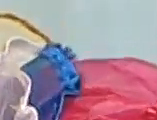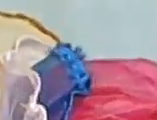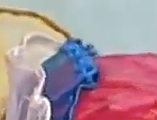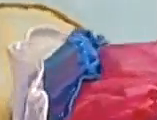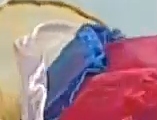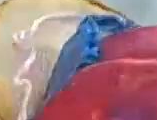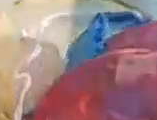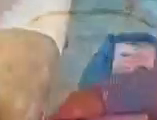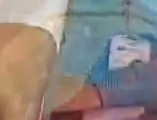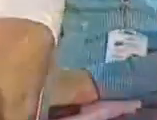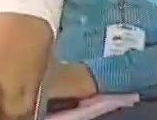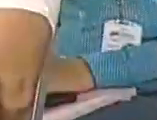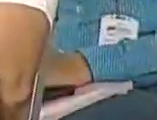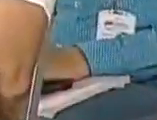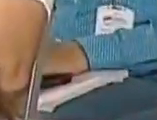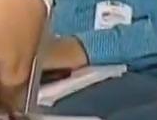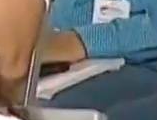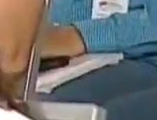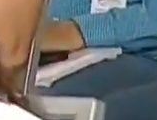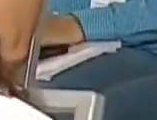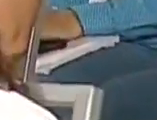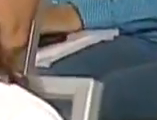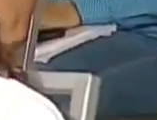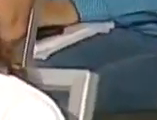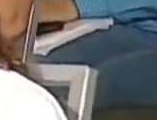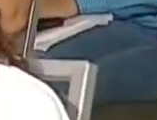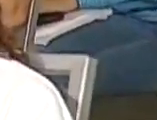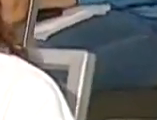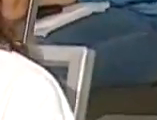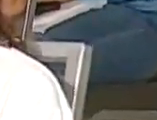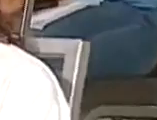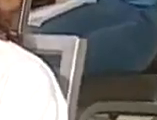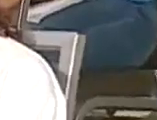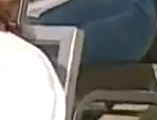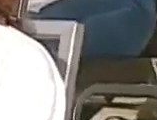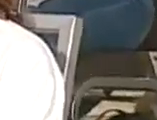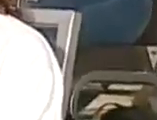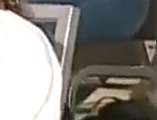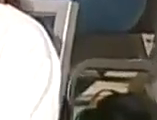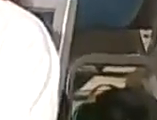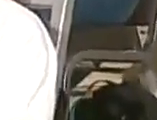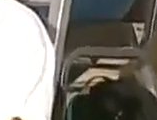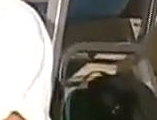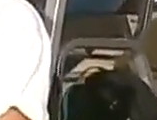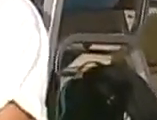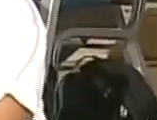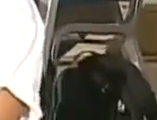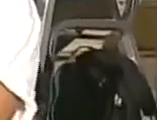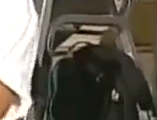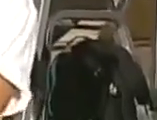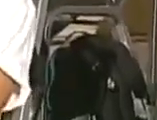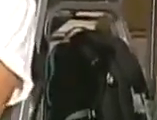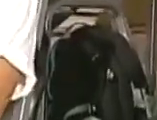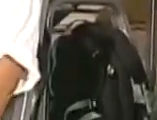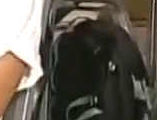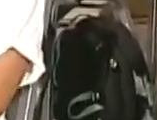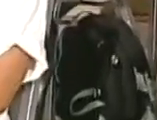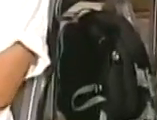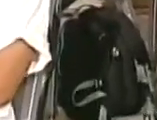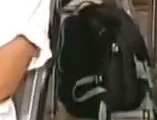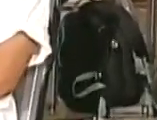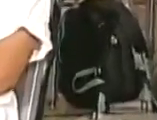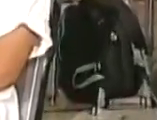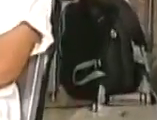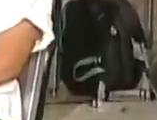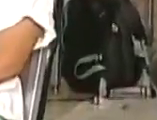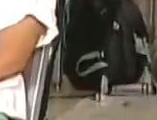verdaderos valientes Que lucharon por Venezuela y que violaron con gente Una guerra orgullosa quiero cantarle a mi pueblo